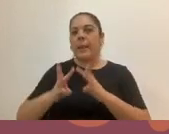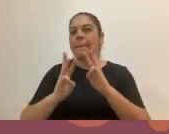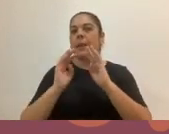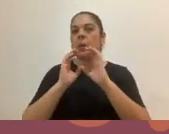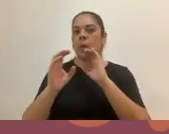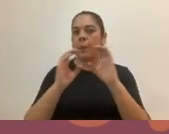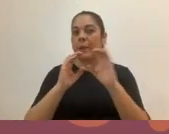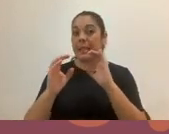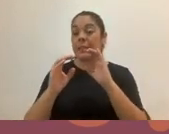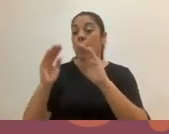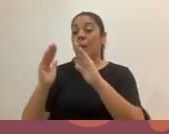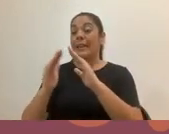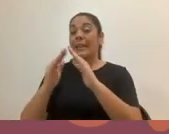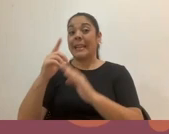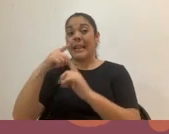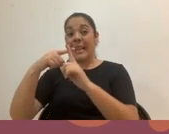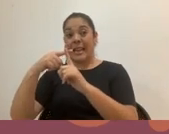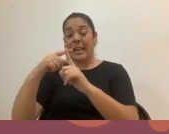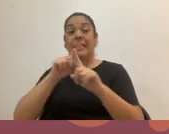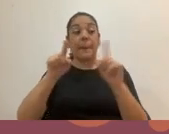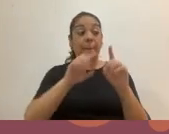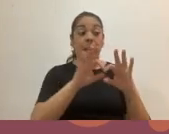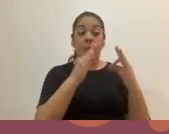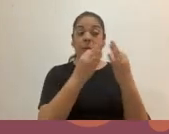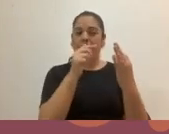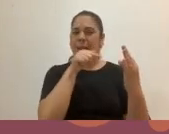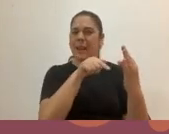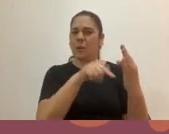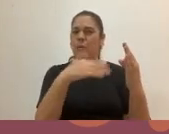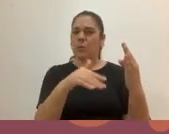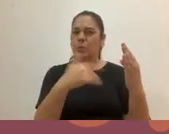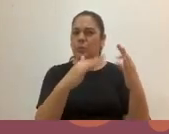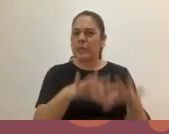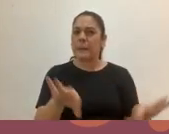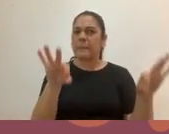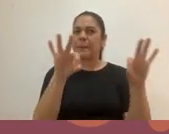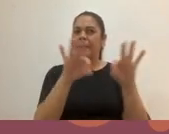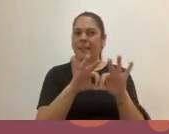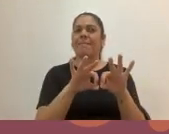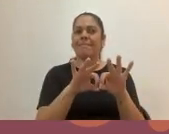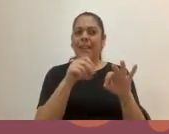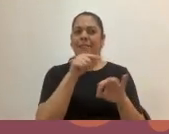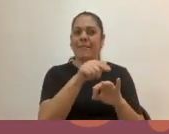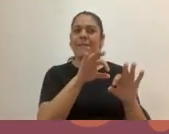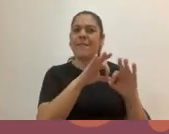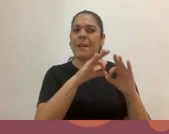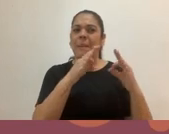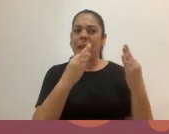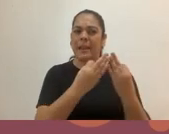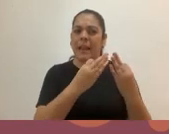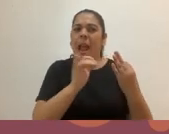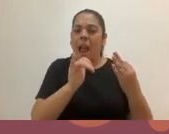Pero la familia juega un rol fundamental, juega un rol trascendental en lo que somos como personas adultas.